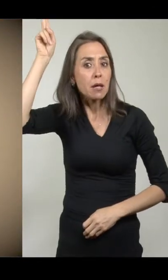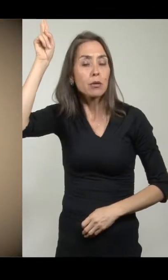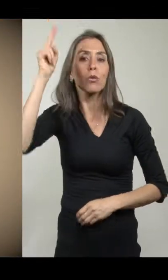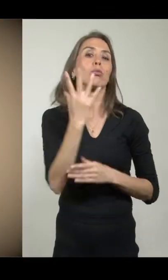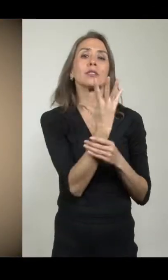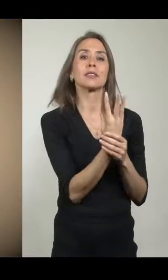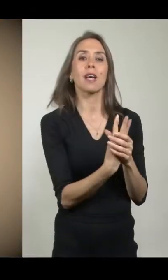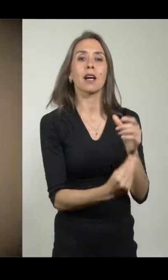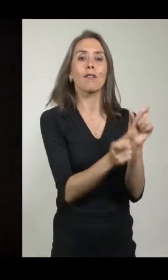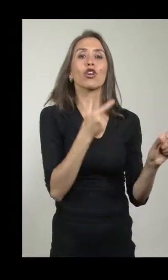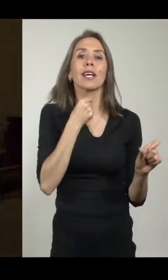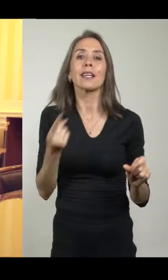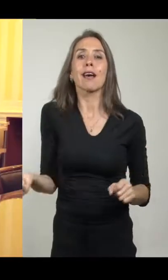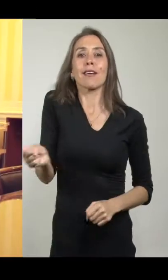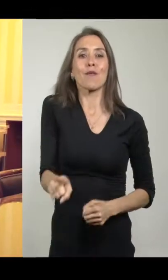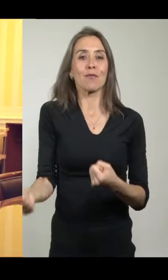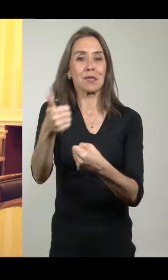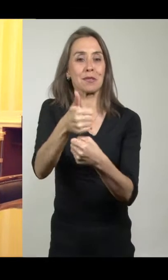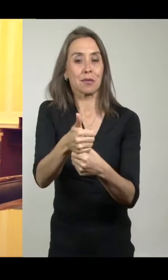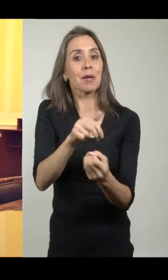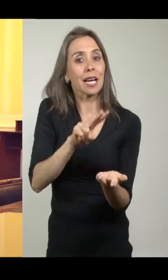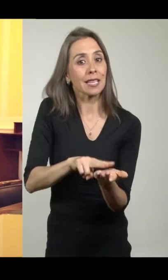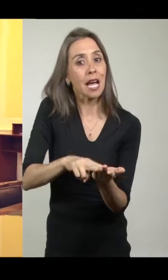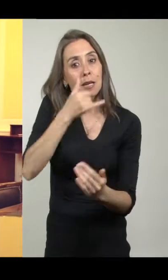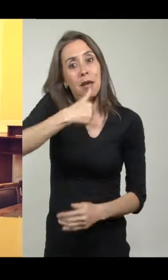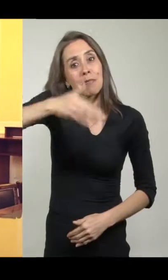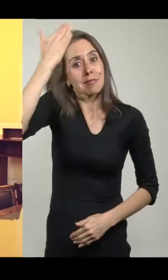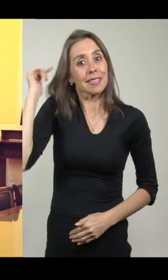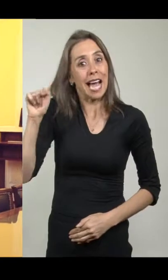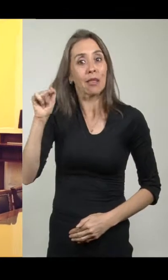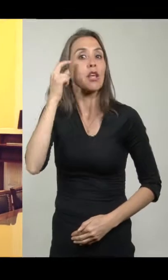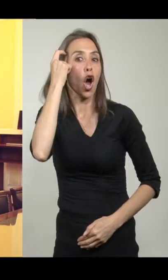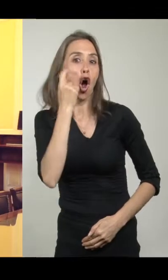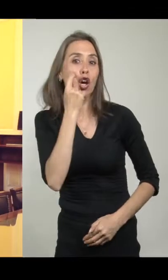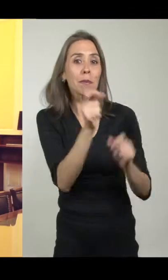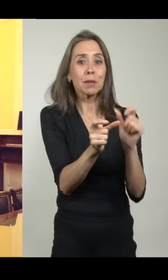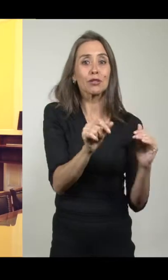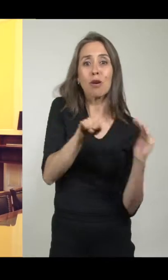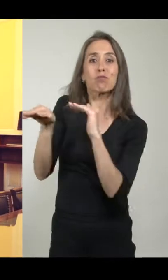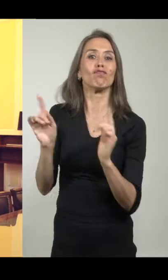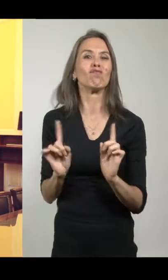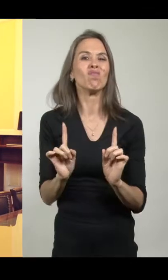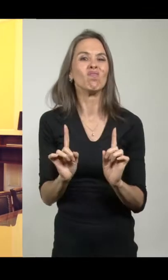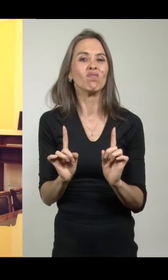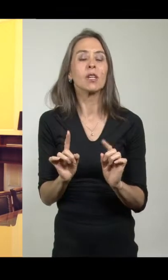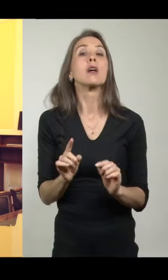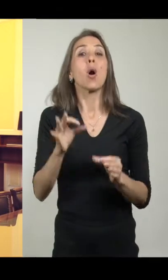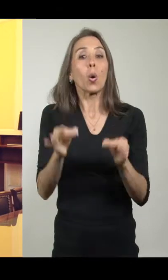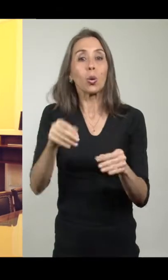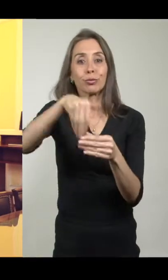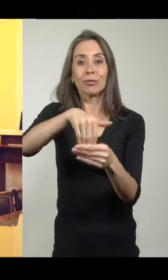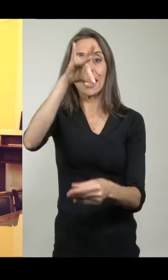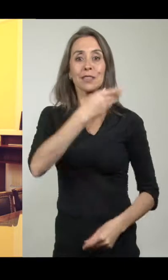con las aspiraciones de esta tendencia. En realidad, en aquel tiempo, Higgin era bastante impopular. Con motivo de las elecciones